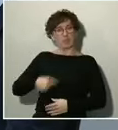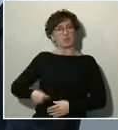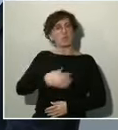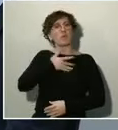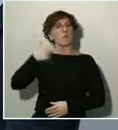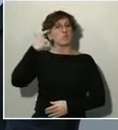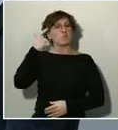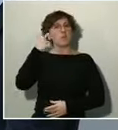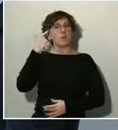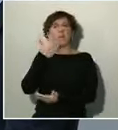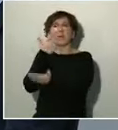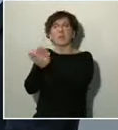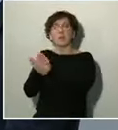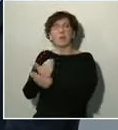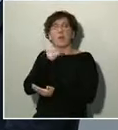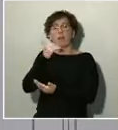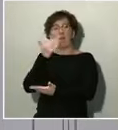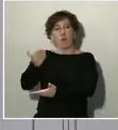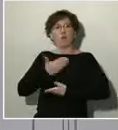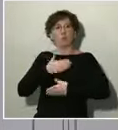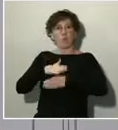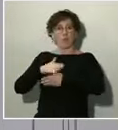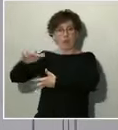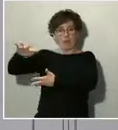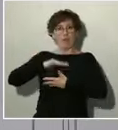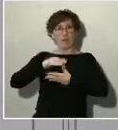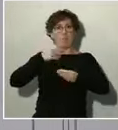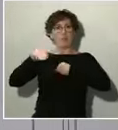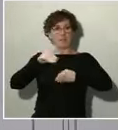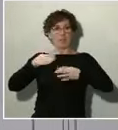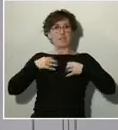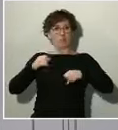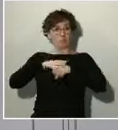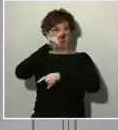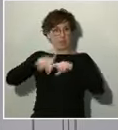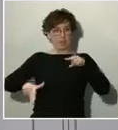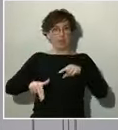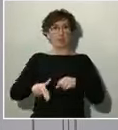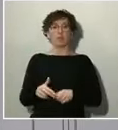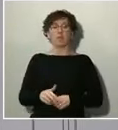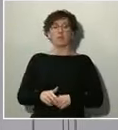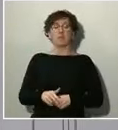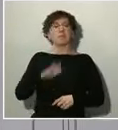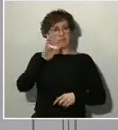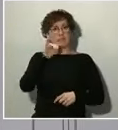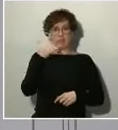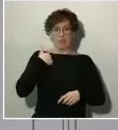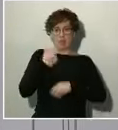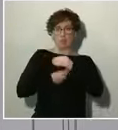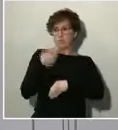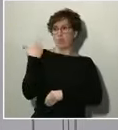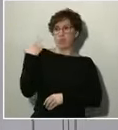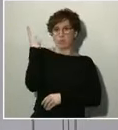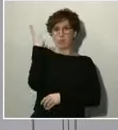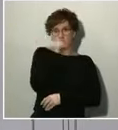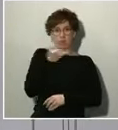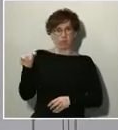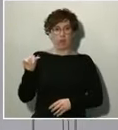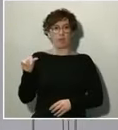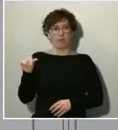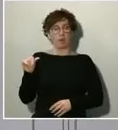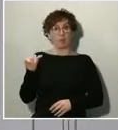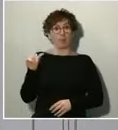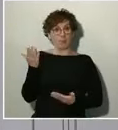sanitario para luchar contra el coronavirus. Sí, se ha hecho. Ya lo hicimos hace una semana. Pero, efectivamente, uno de los elementos de la